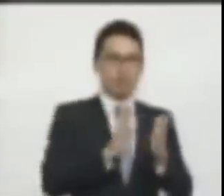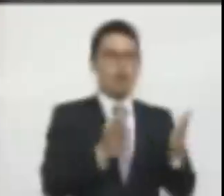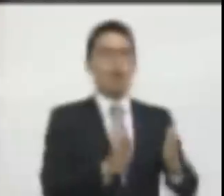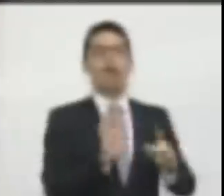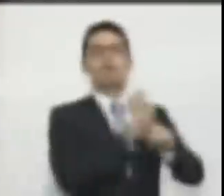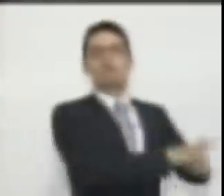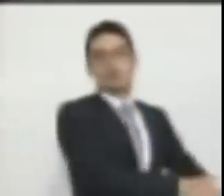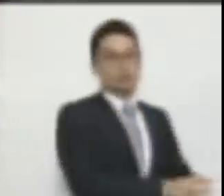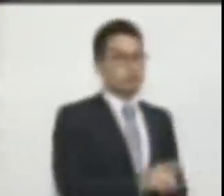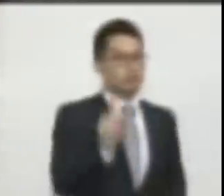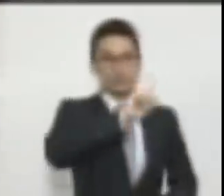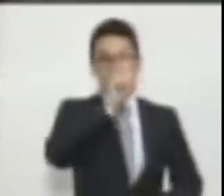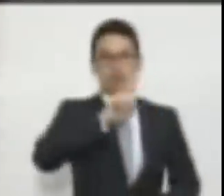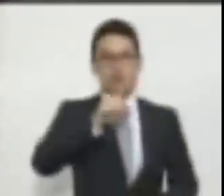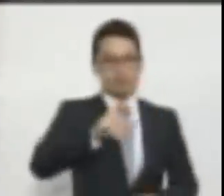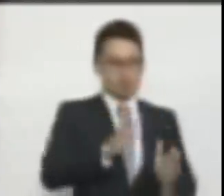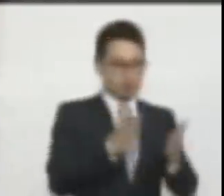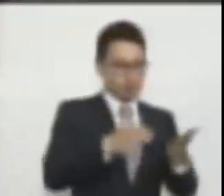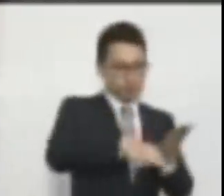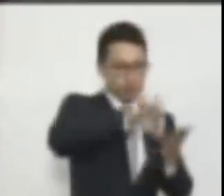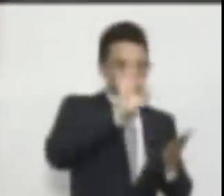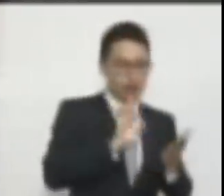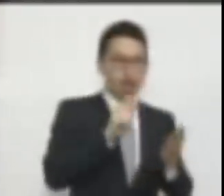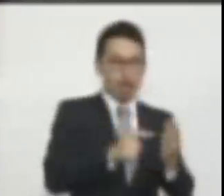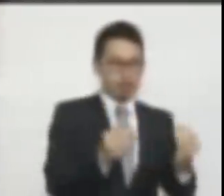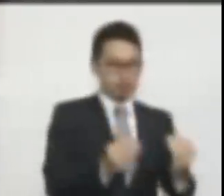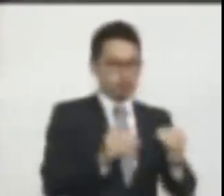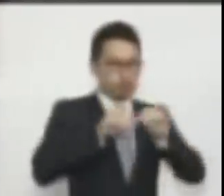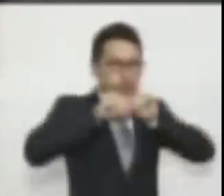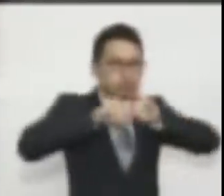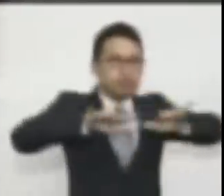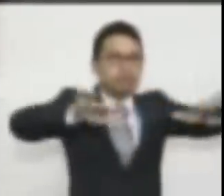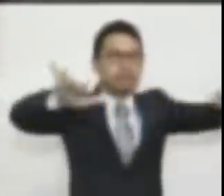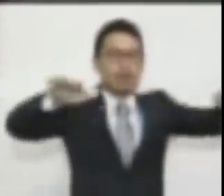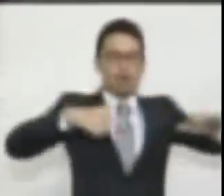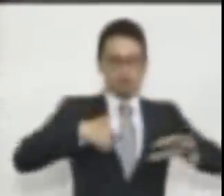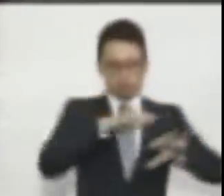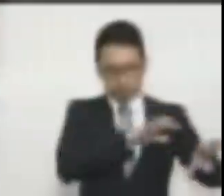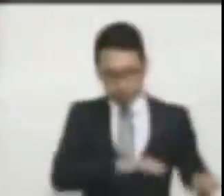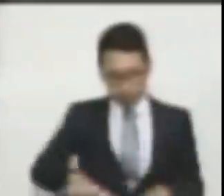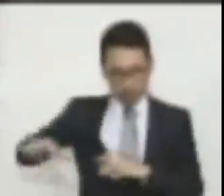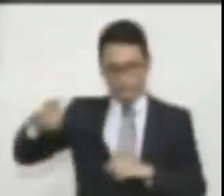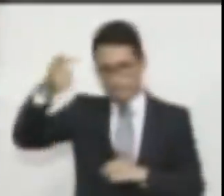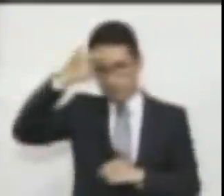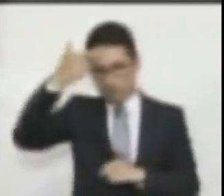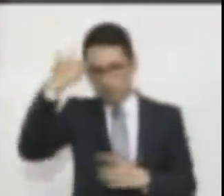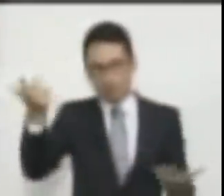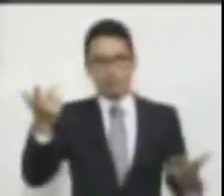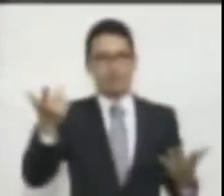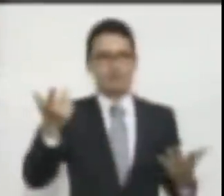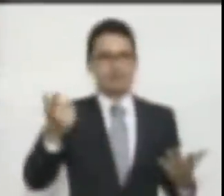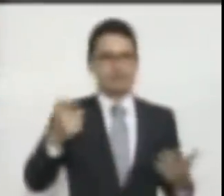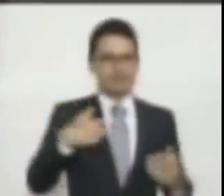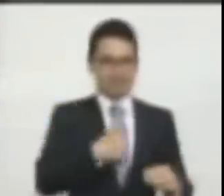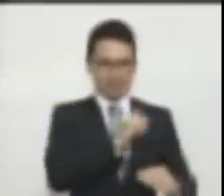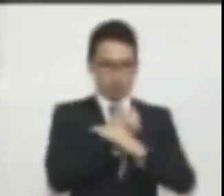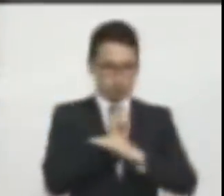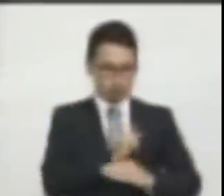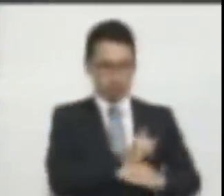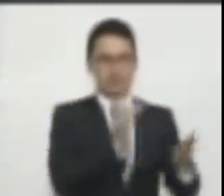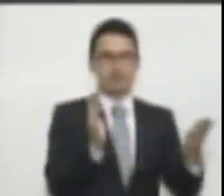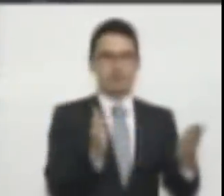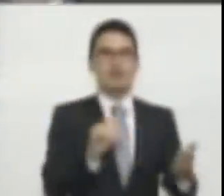Porque la Biblia es la gran iluminadora de toda nuestra conducta, de todo nuestro pensamiento, de todas nuestras instituciones.